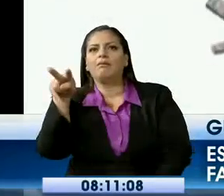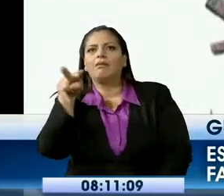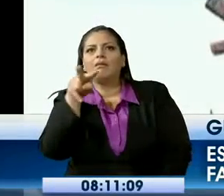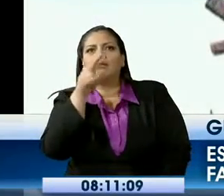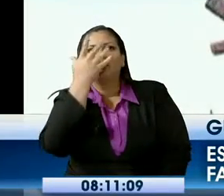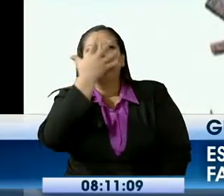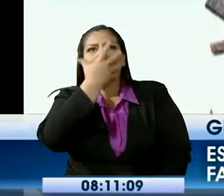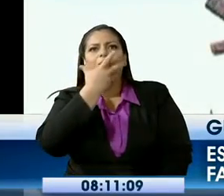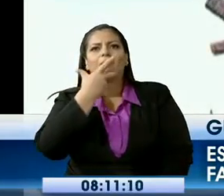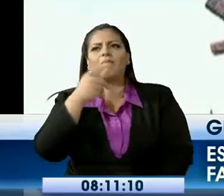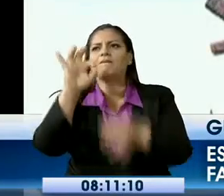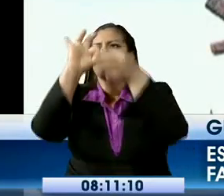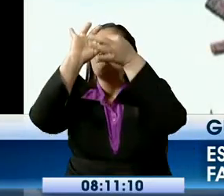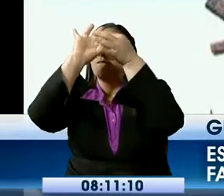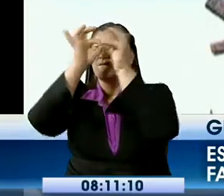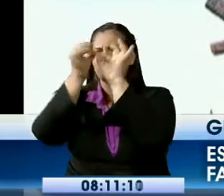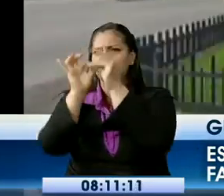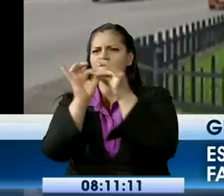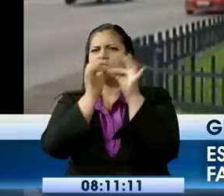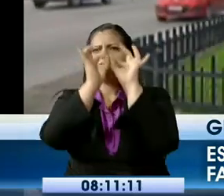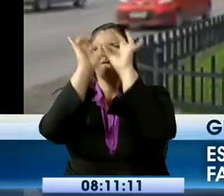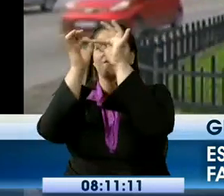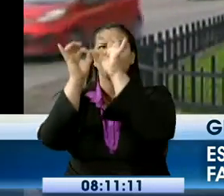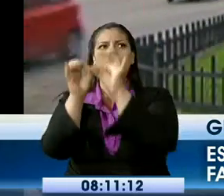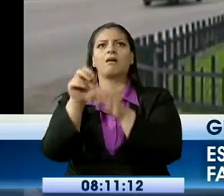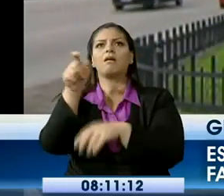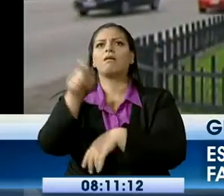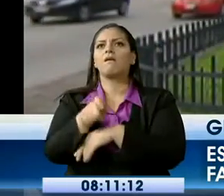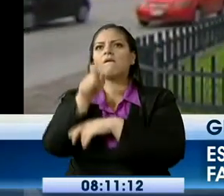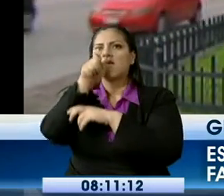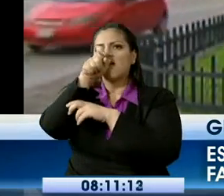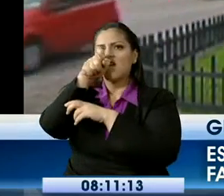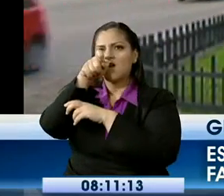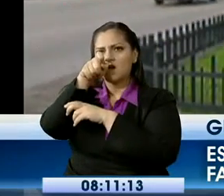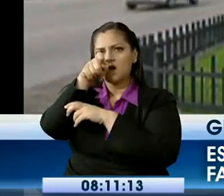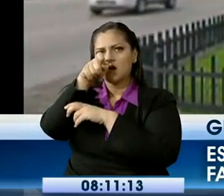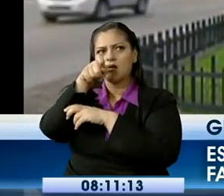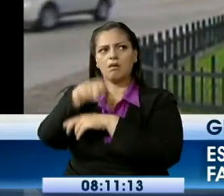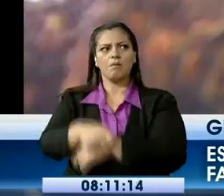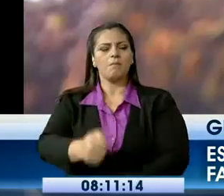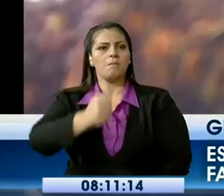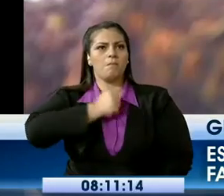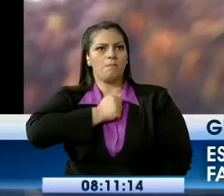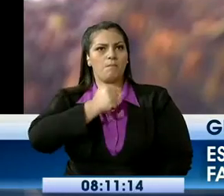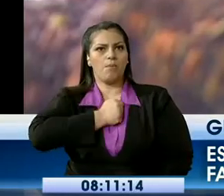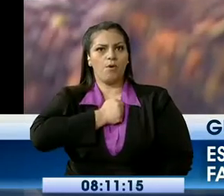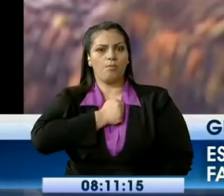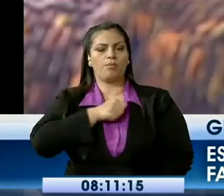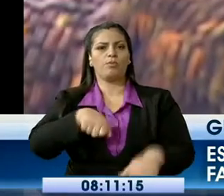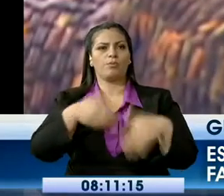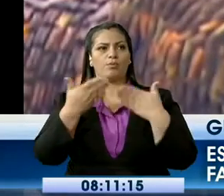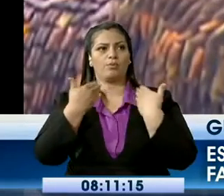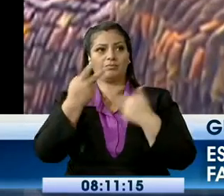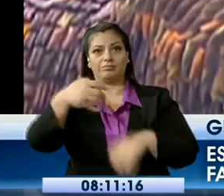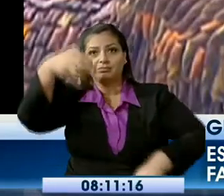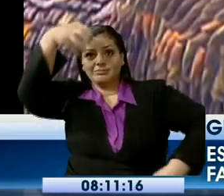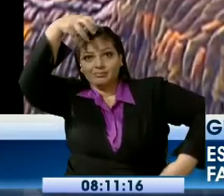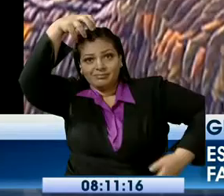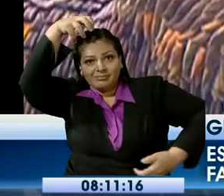Esculturas que embellecen el entorno sobre todo aquellas que recrean símbolos naturales de la urbe porteña.